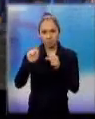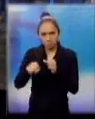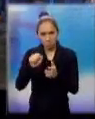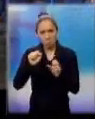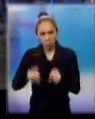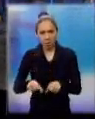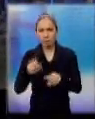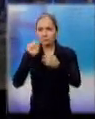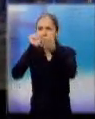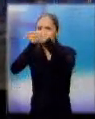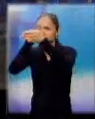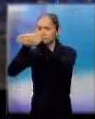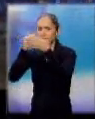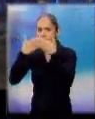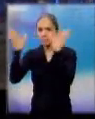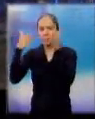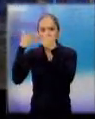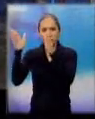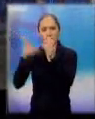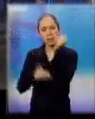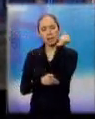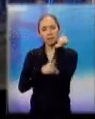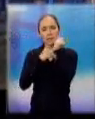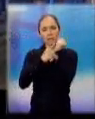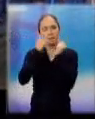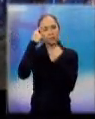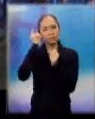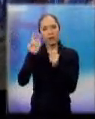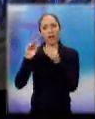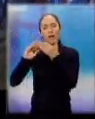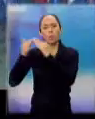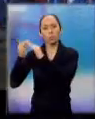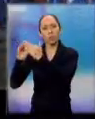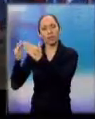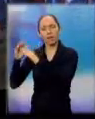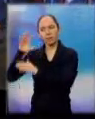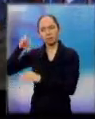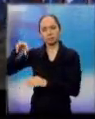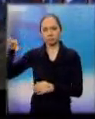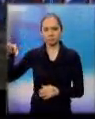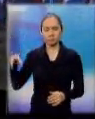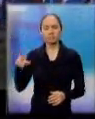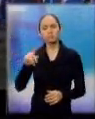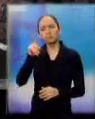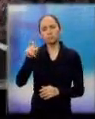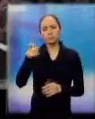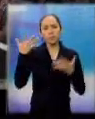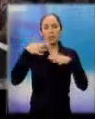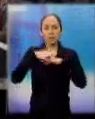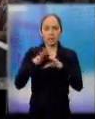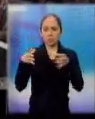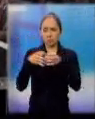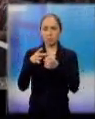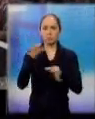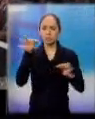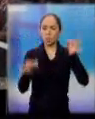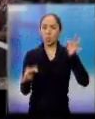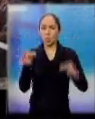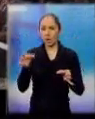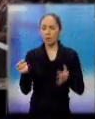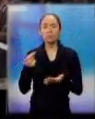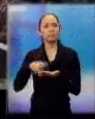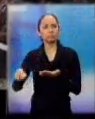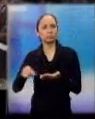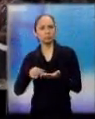puertas para el desarrollo de cada una de nuestras comunidades. Al ser consultada una integrante del jurado calificador